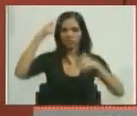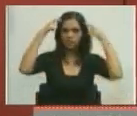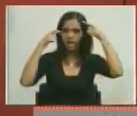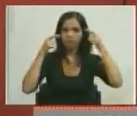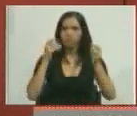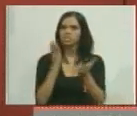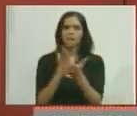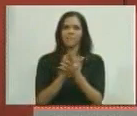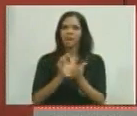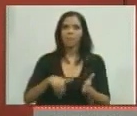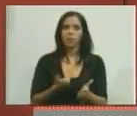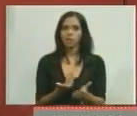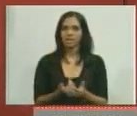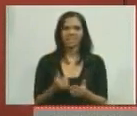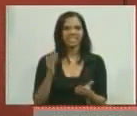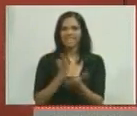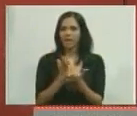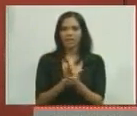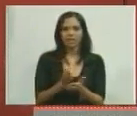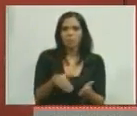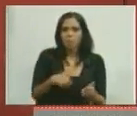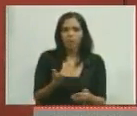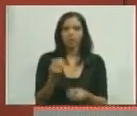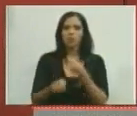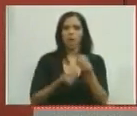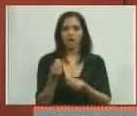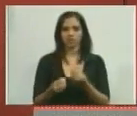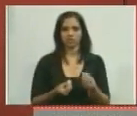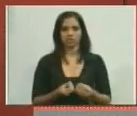que tenían chance y cada vez que tienen chance. Lo hacen.